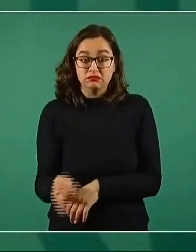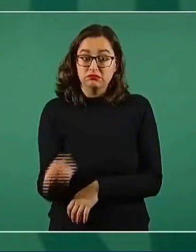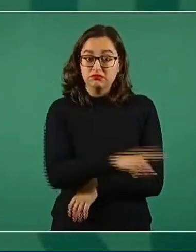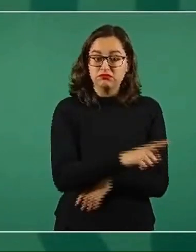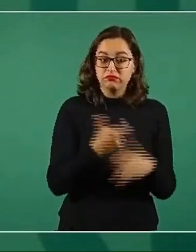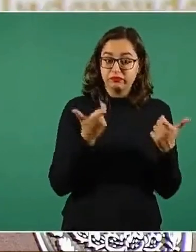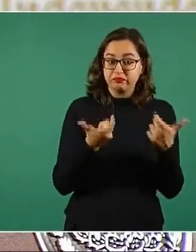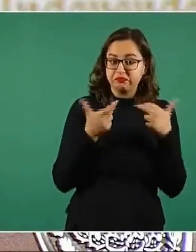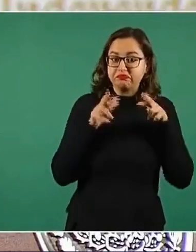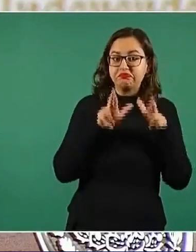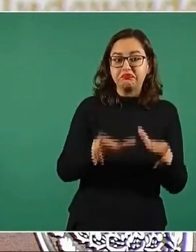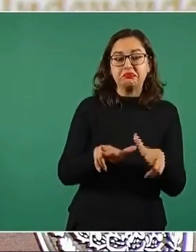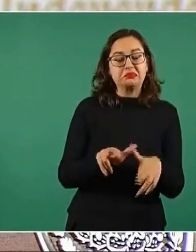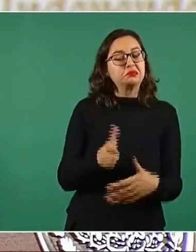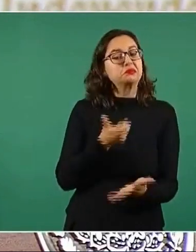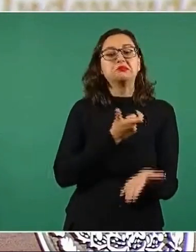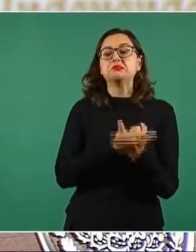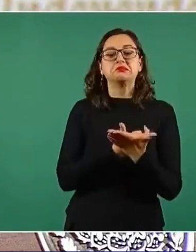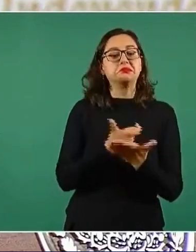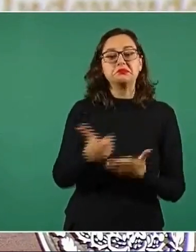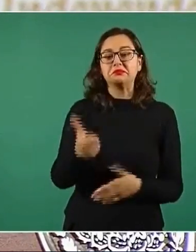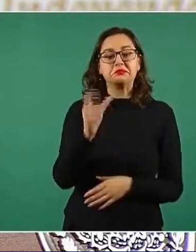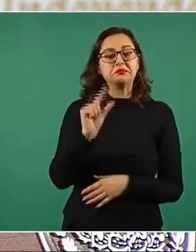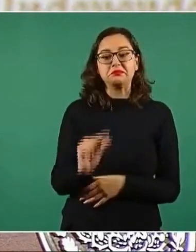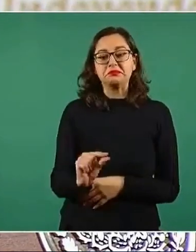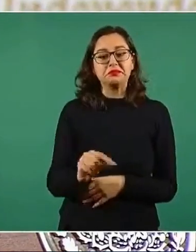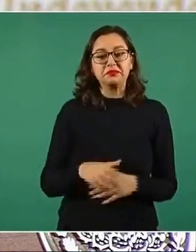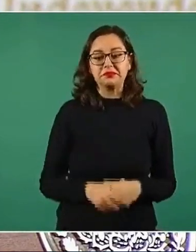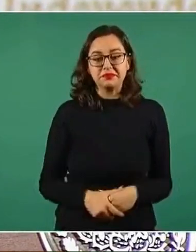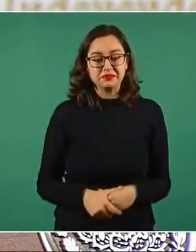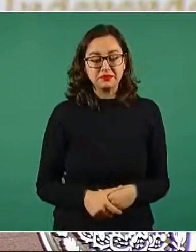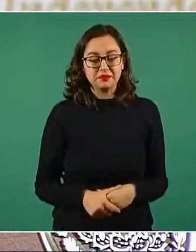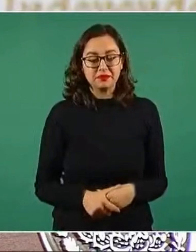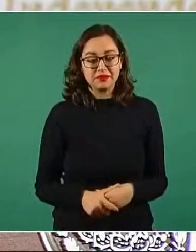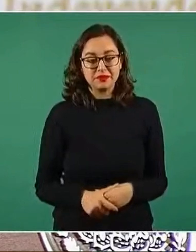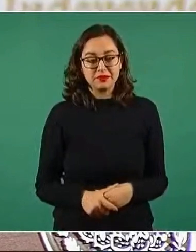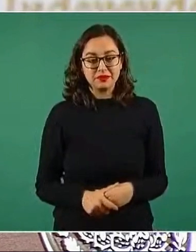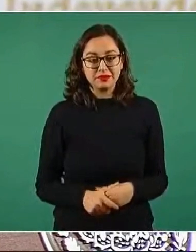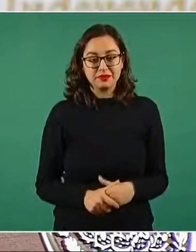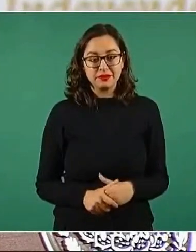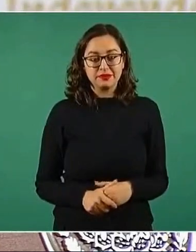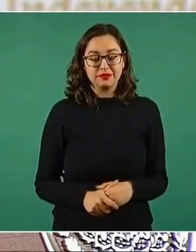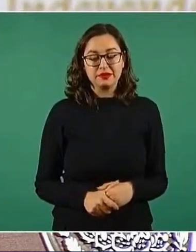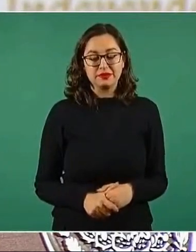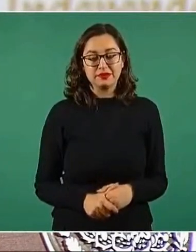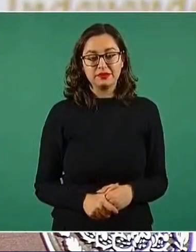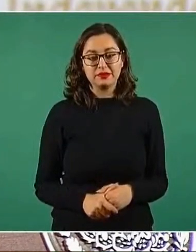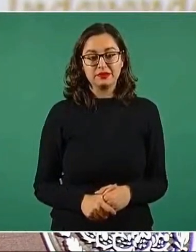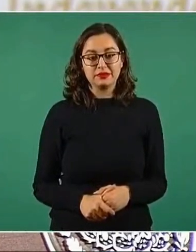porque hasta eso es